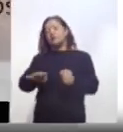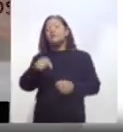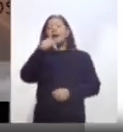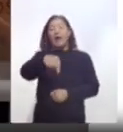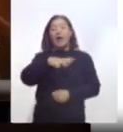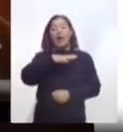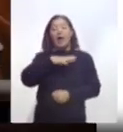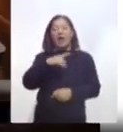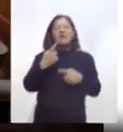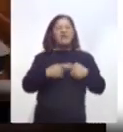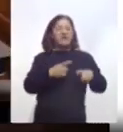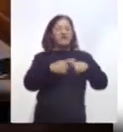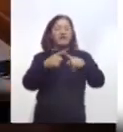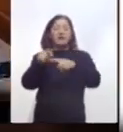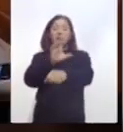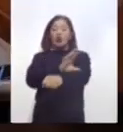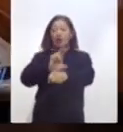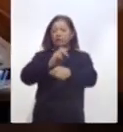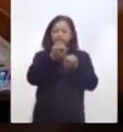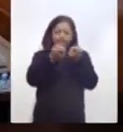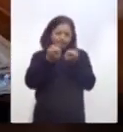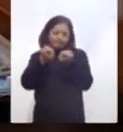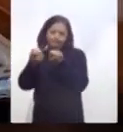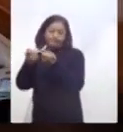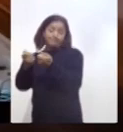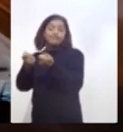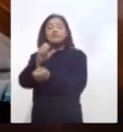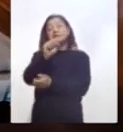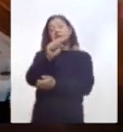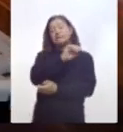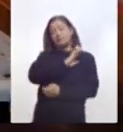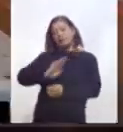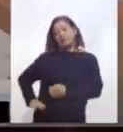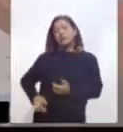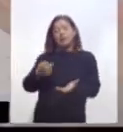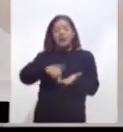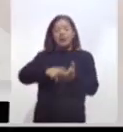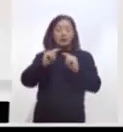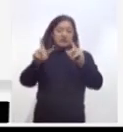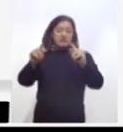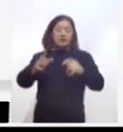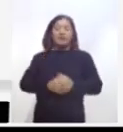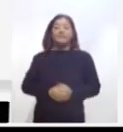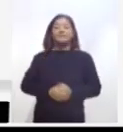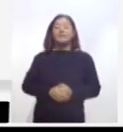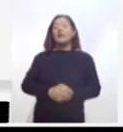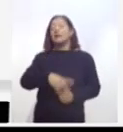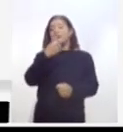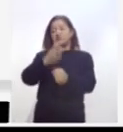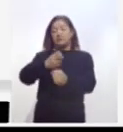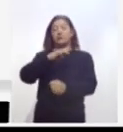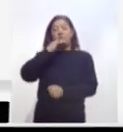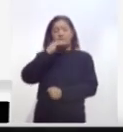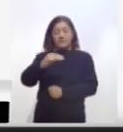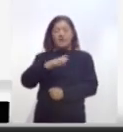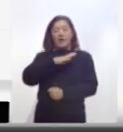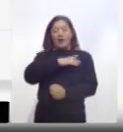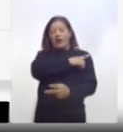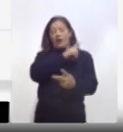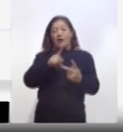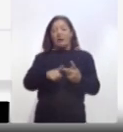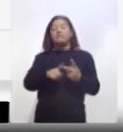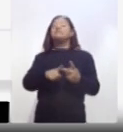diversos mecanismos de coordinación con los 60 municipios de Tlaxcala. En un segundo mensaje detalló, también